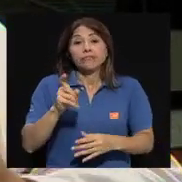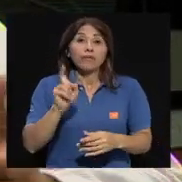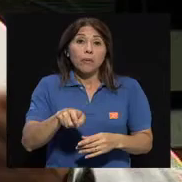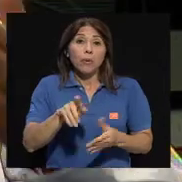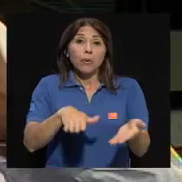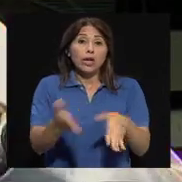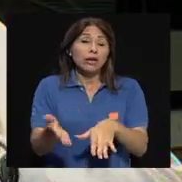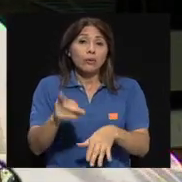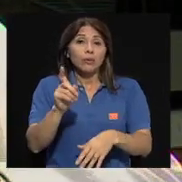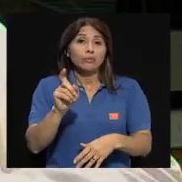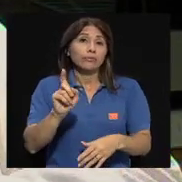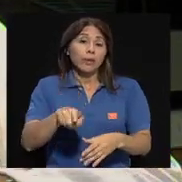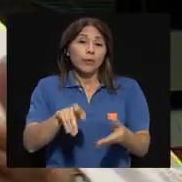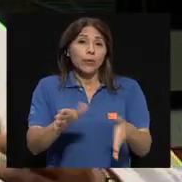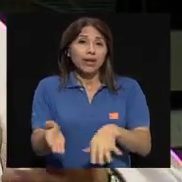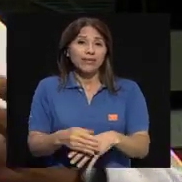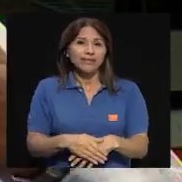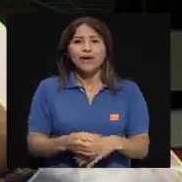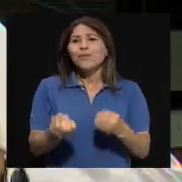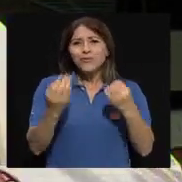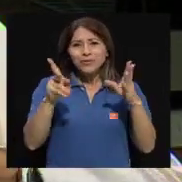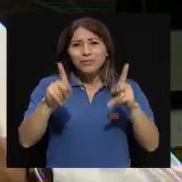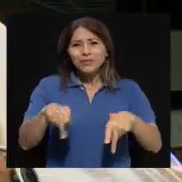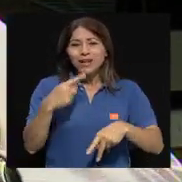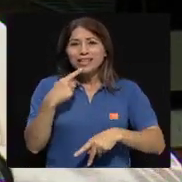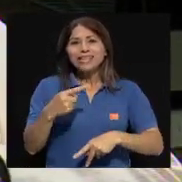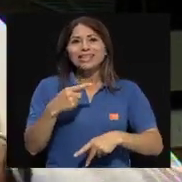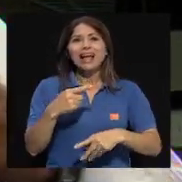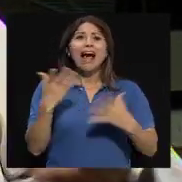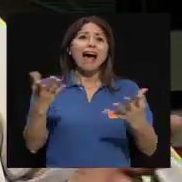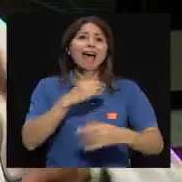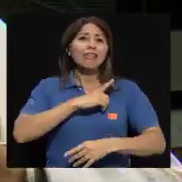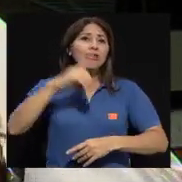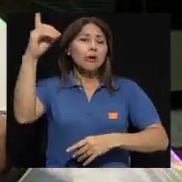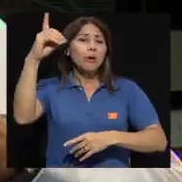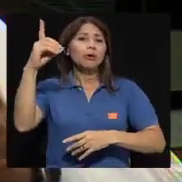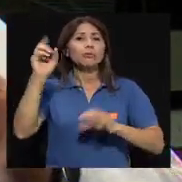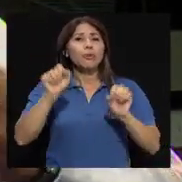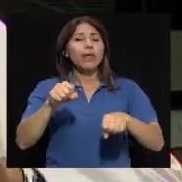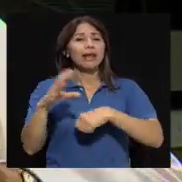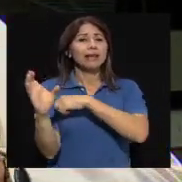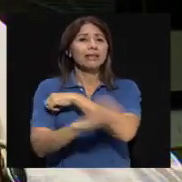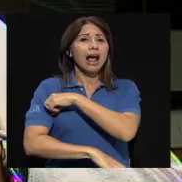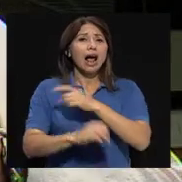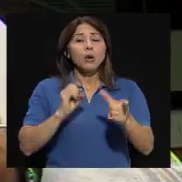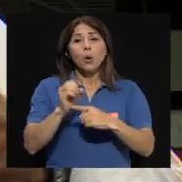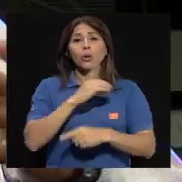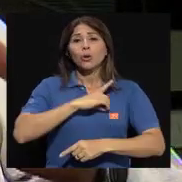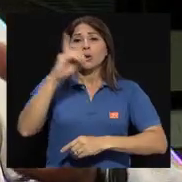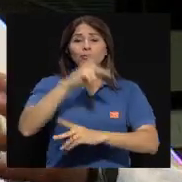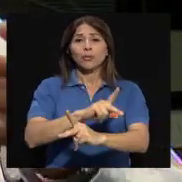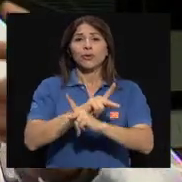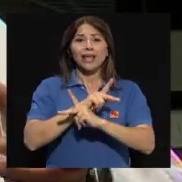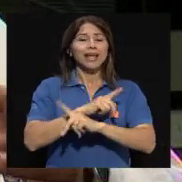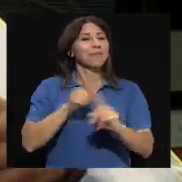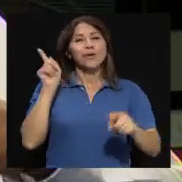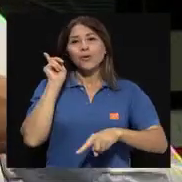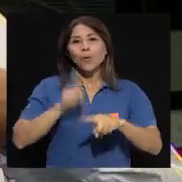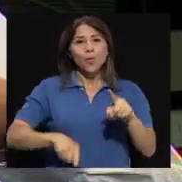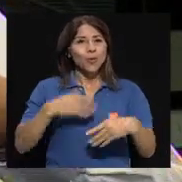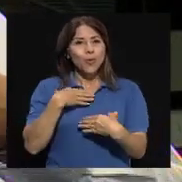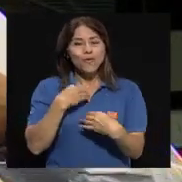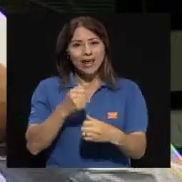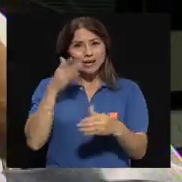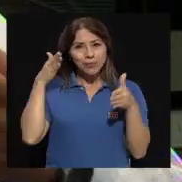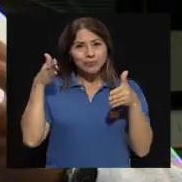que hablan, ¿verdad?, de que es un castigo de Dios, que Dios me protege, es cierto, pero no atenernos a eso, o simplemente la vulnerabilidad